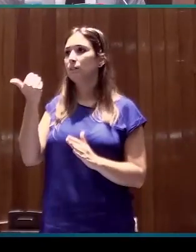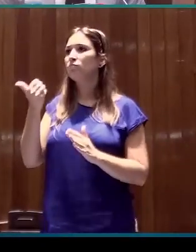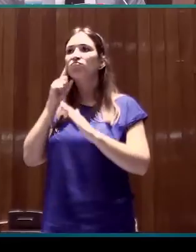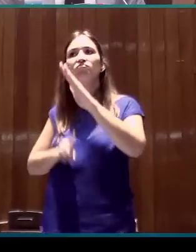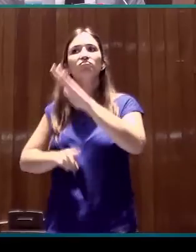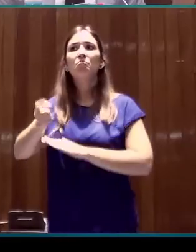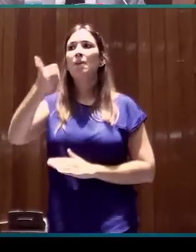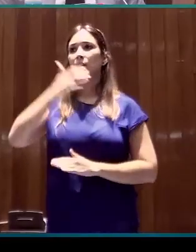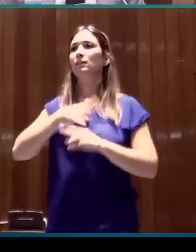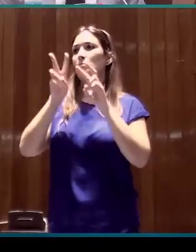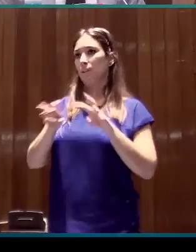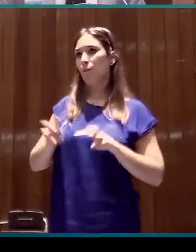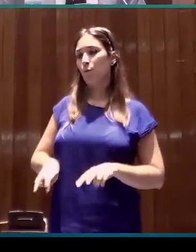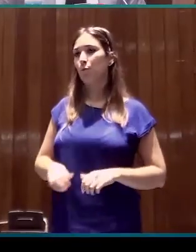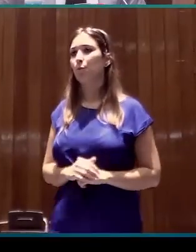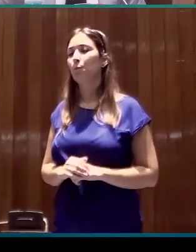más lo que es nuestra investigación.